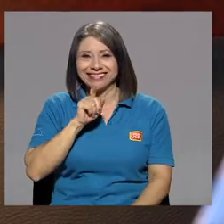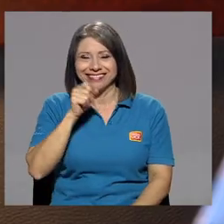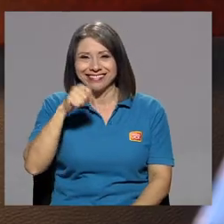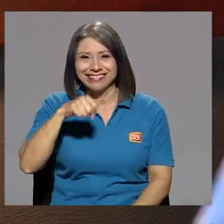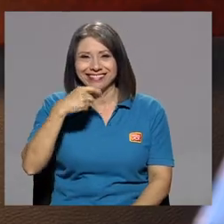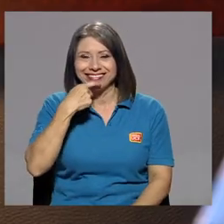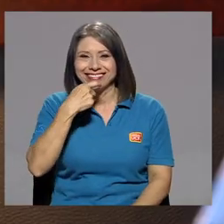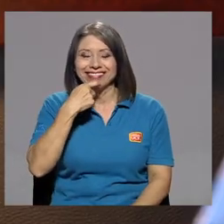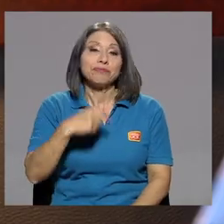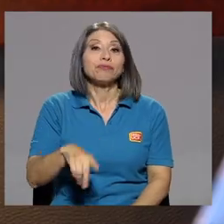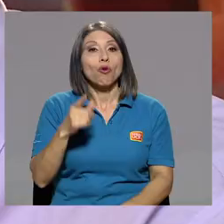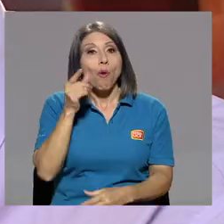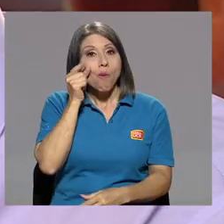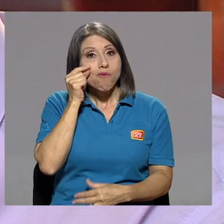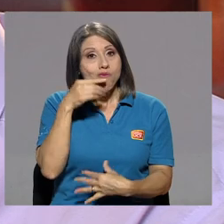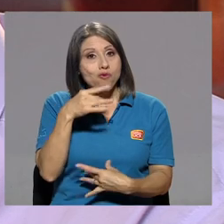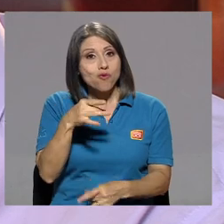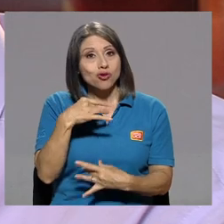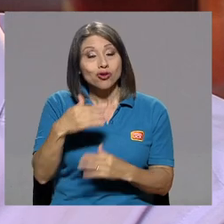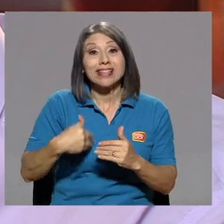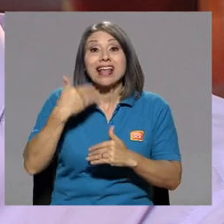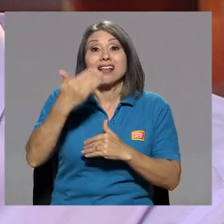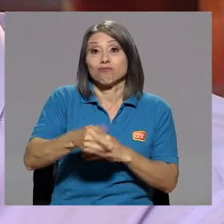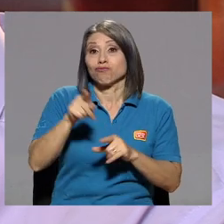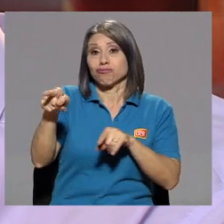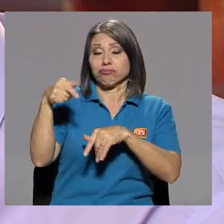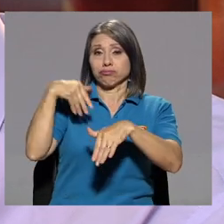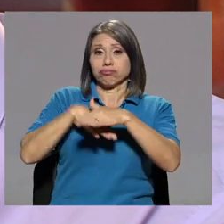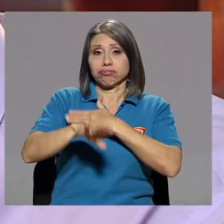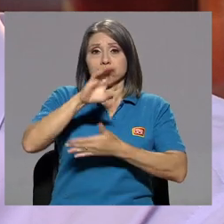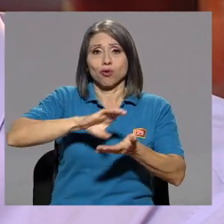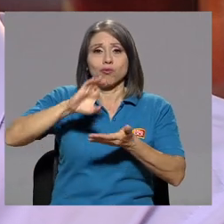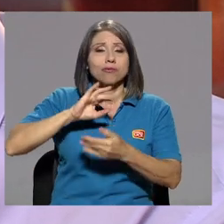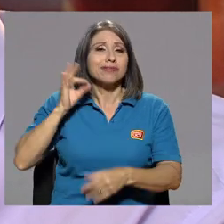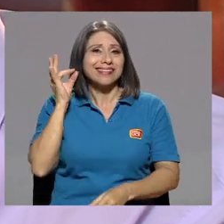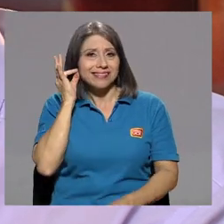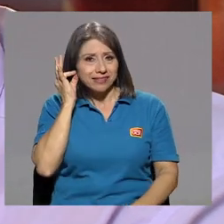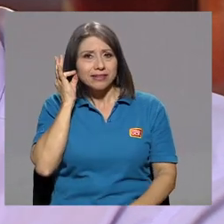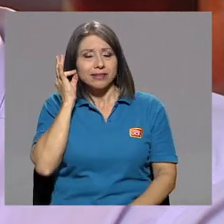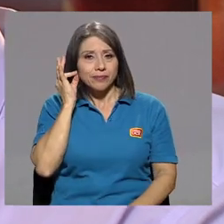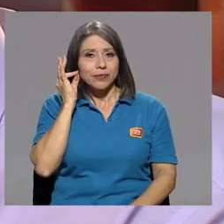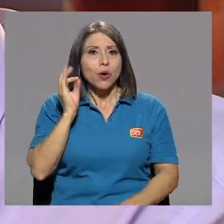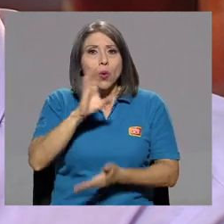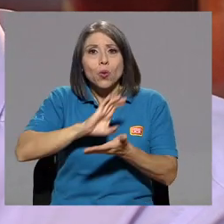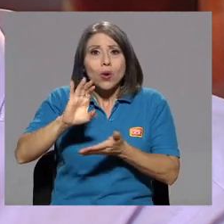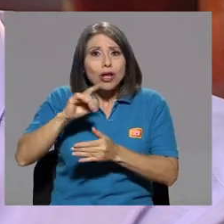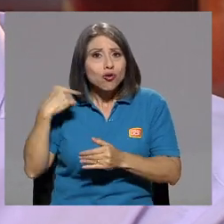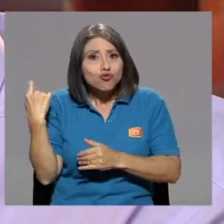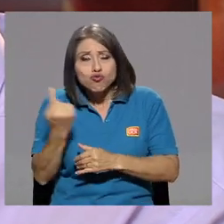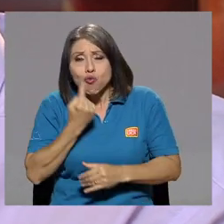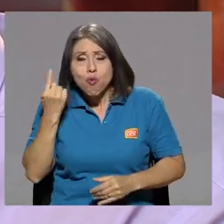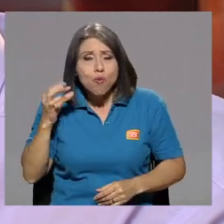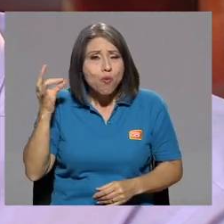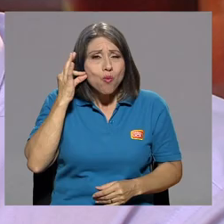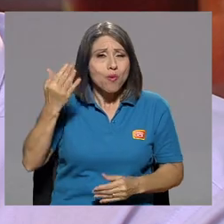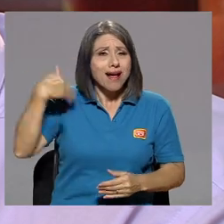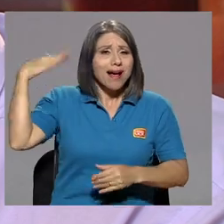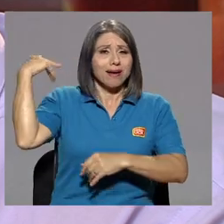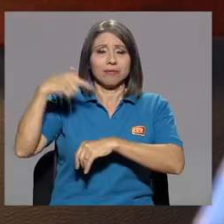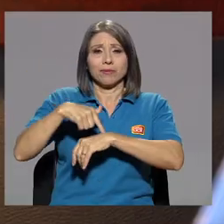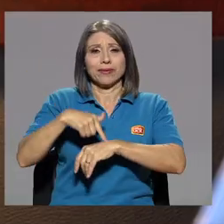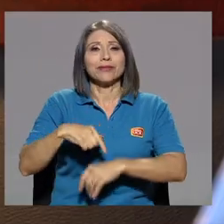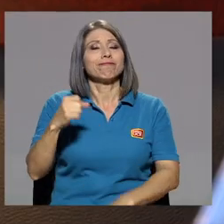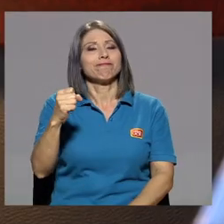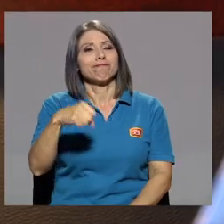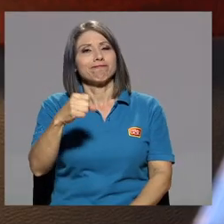Es algo muy curioso porque, bueno, usted luego salta al colegio de señoritas. señoritas, sí. ¿Verdad? Un colegio de puras mujeres en aquel momento.